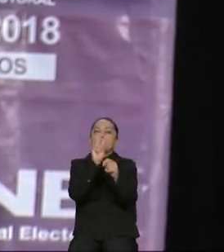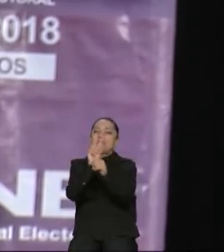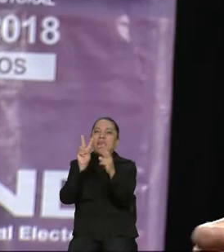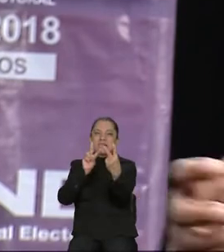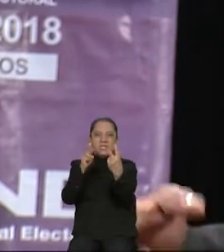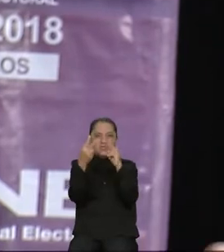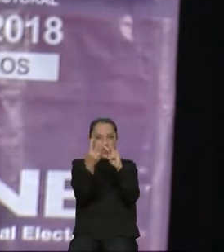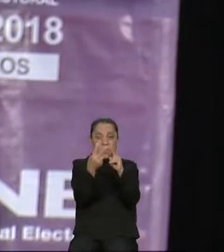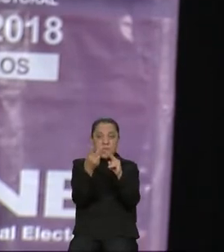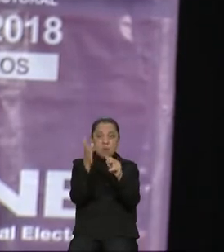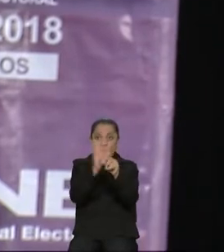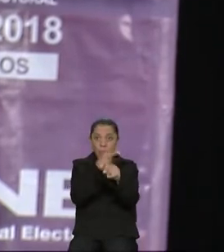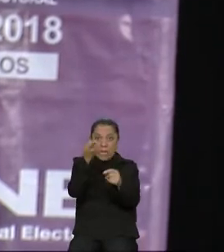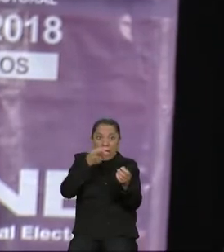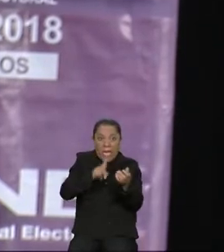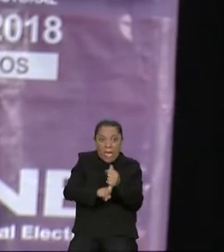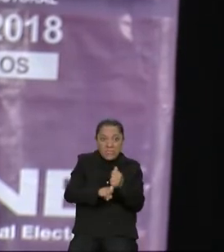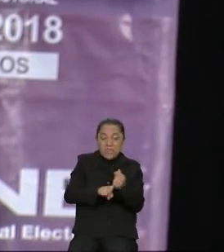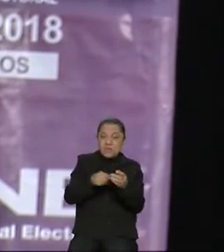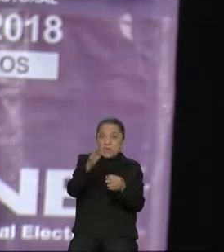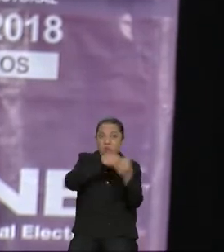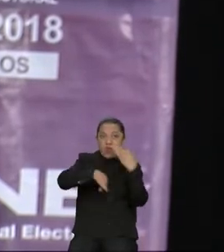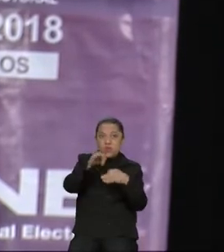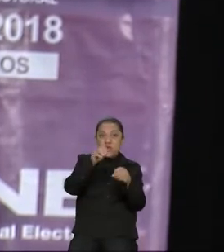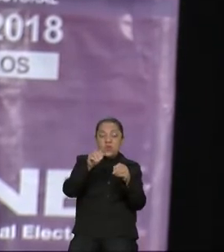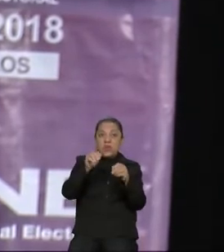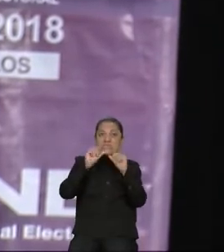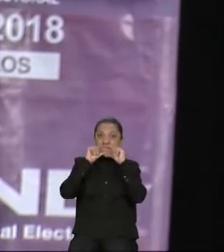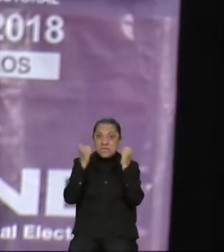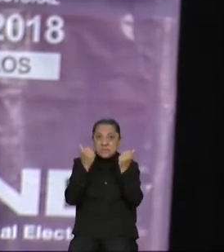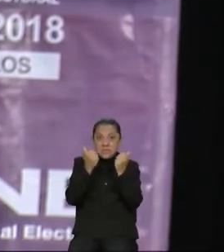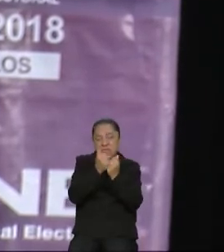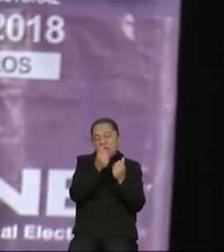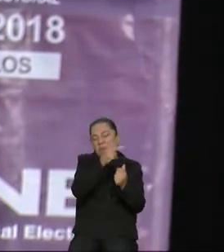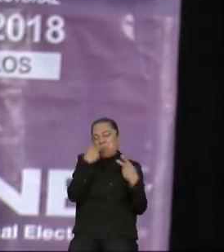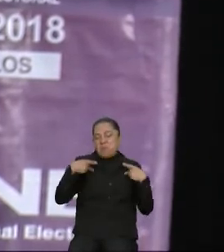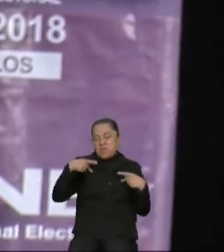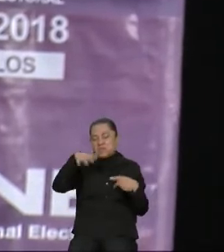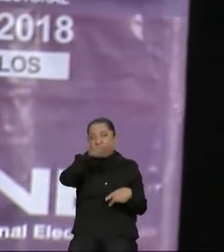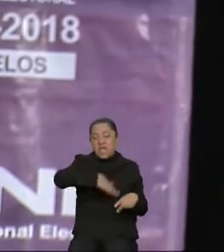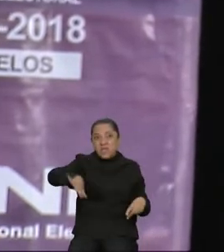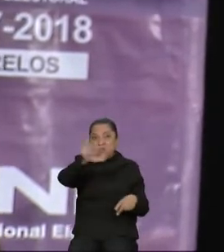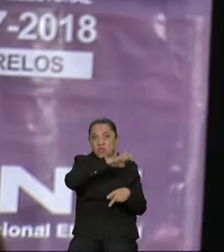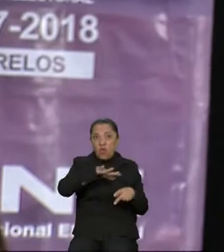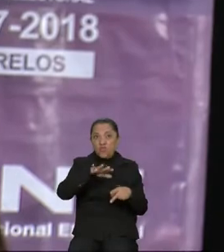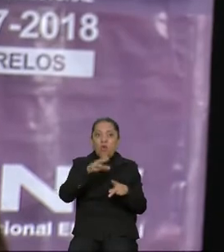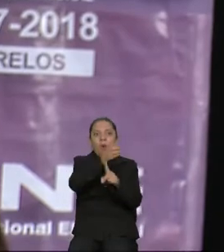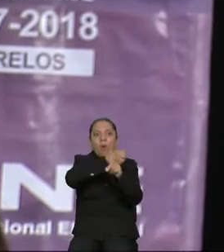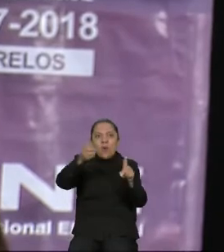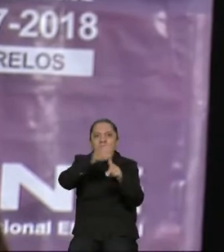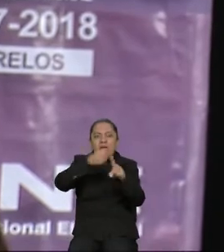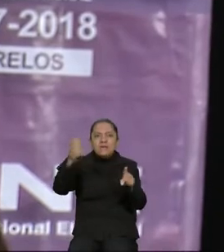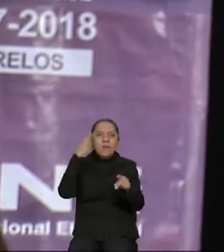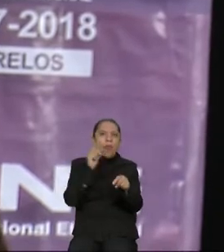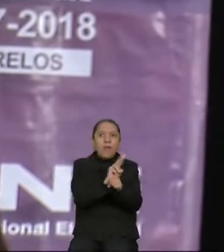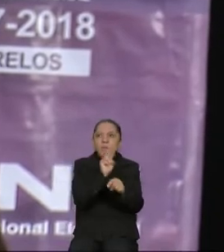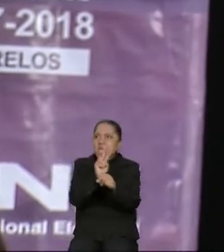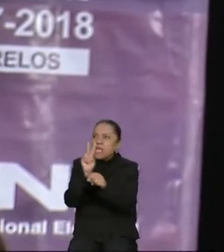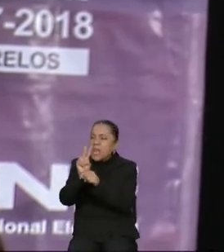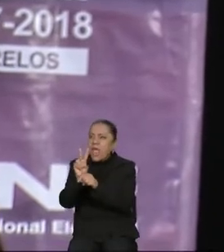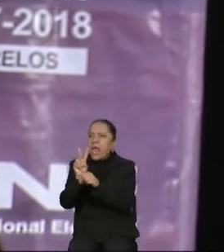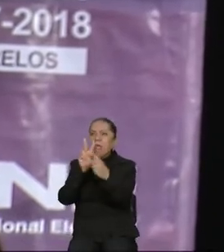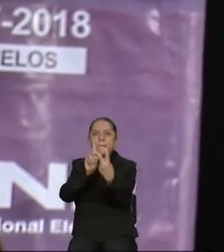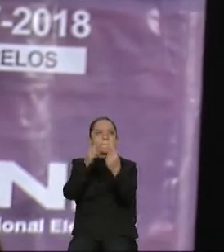ellos junto con el estado para su mayor seguridad de todos ellos. De verdad que hoy tenemos que